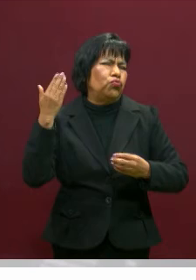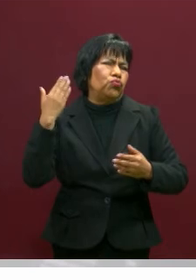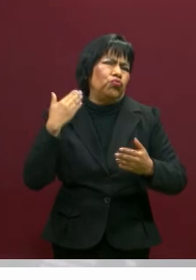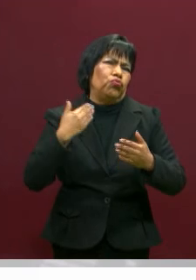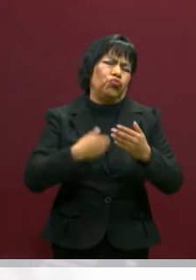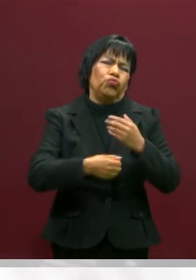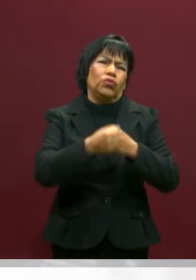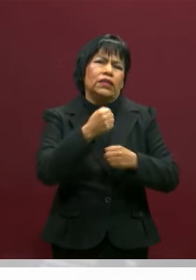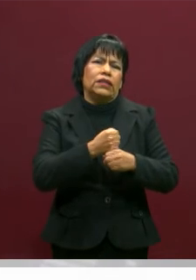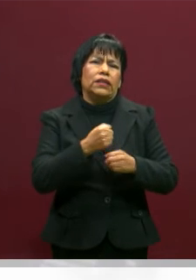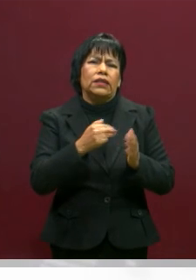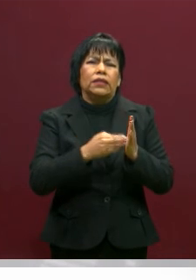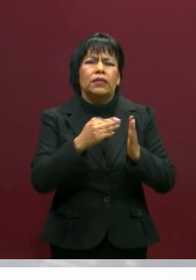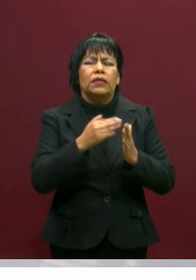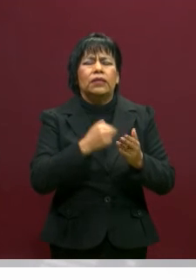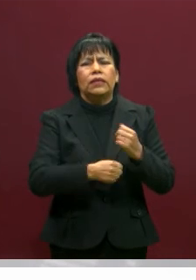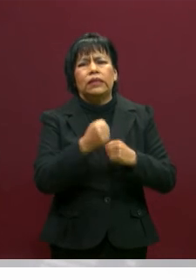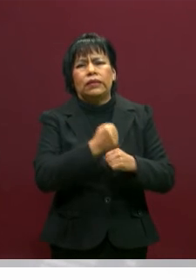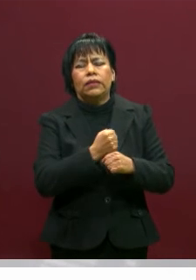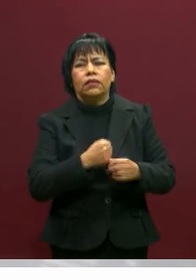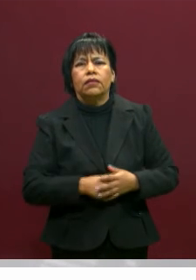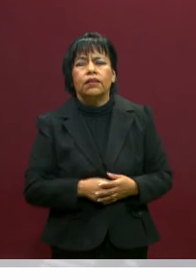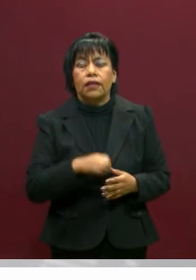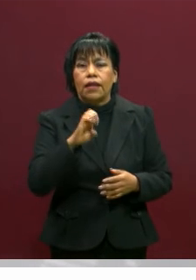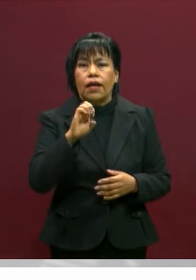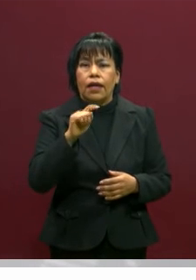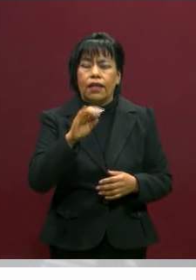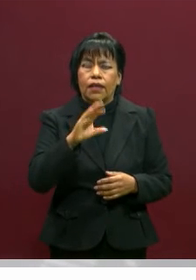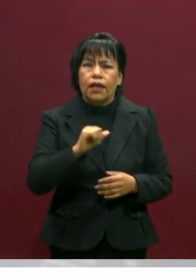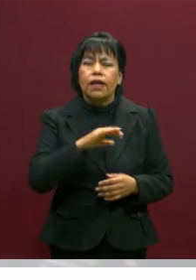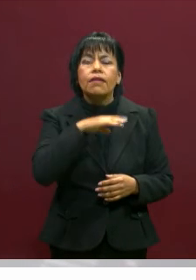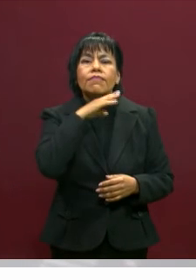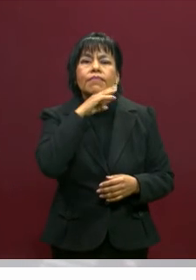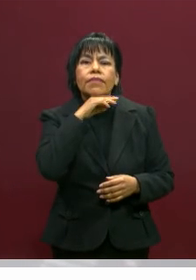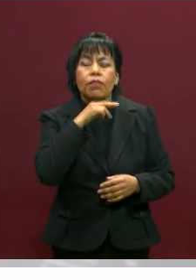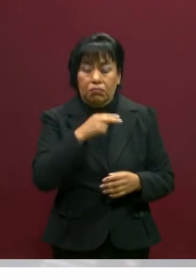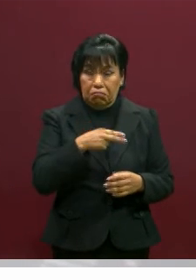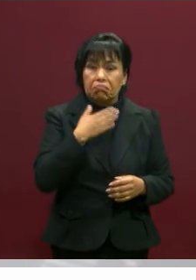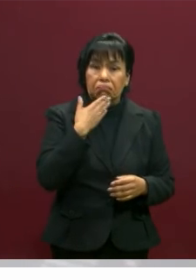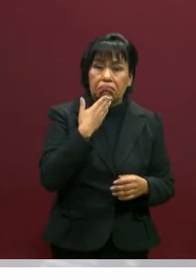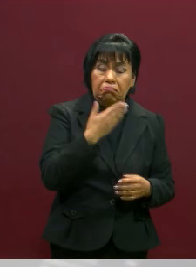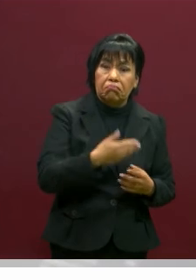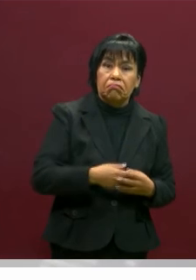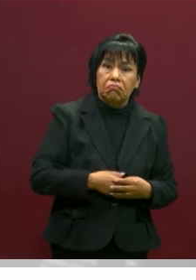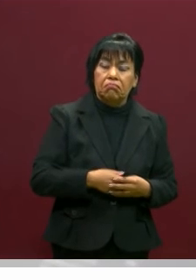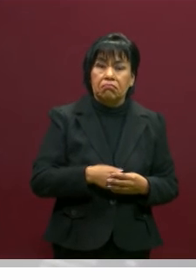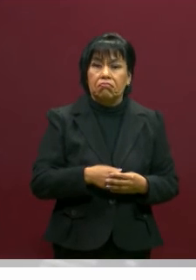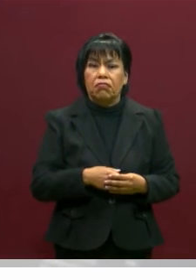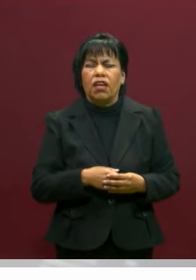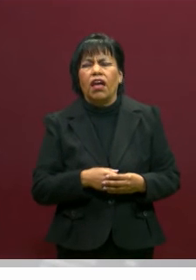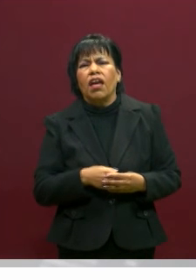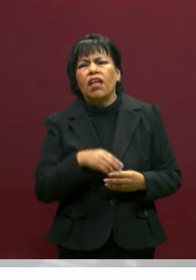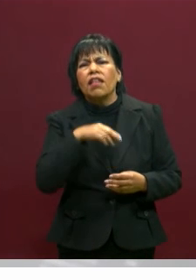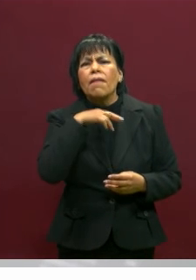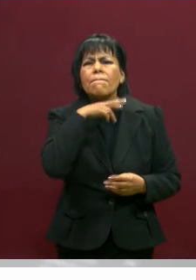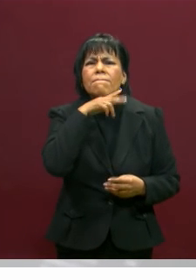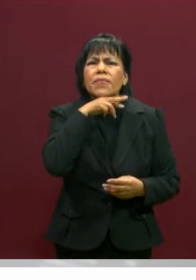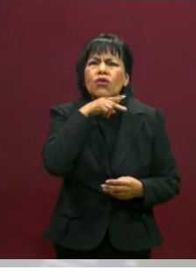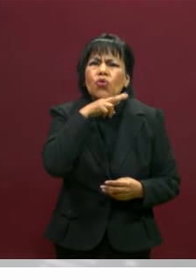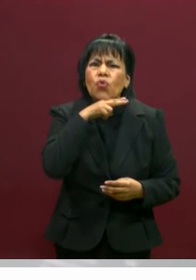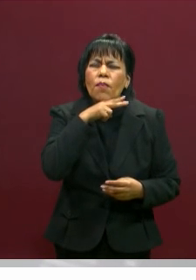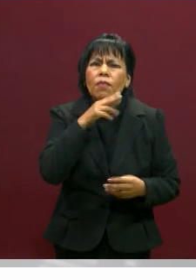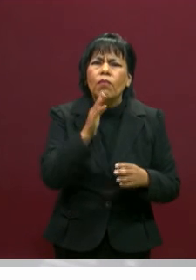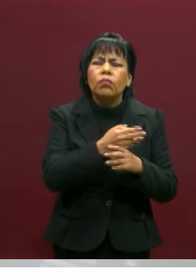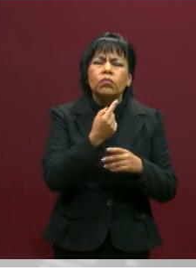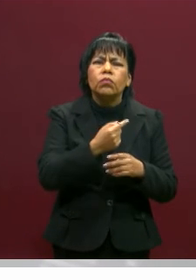de años. Entonces esta ética se preocupa también por el cuidado, como ya lo dije, de los seres humanos, pero también de la tierra,